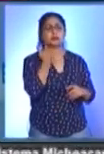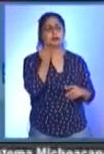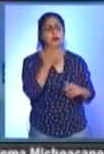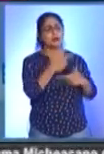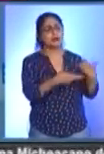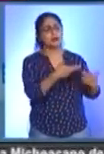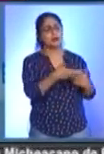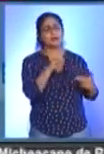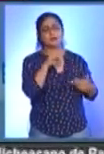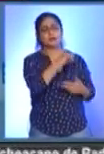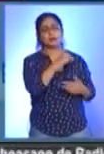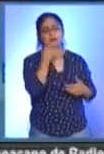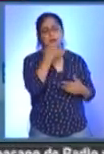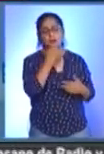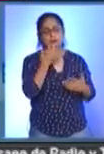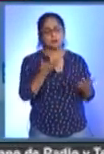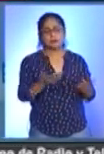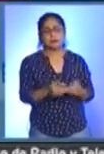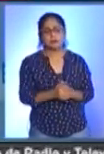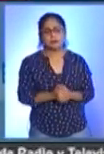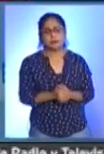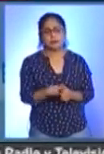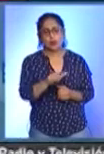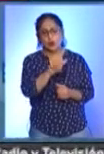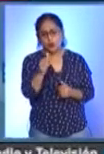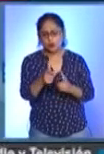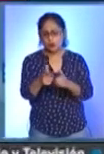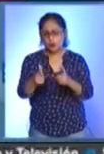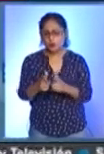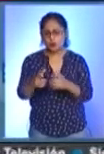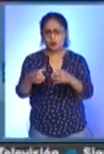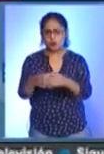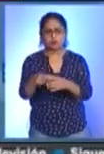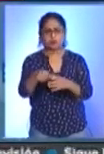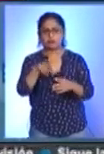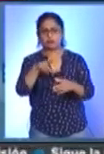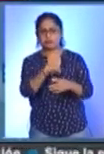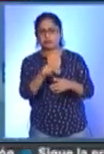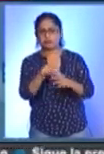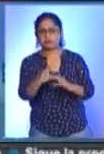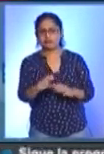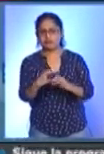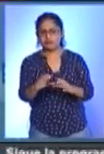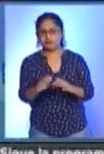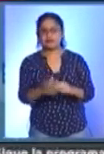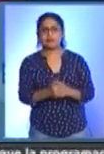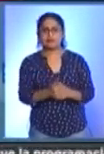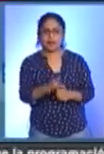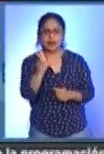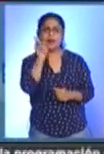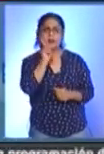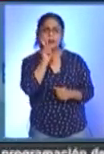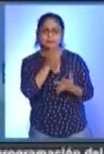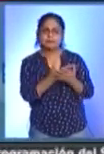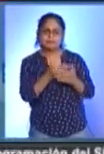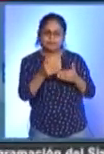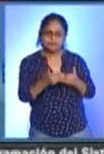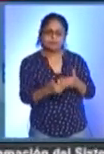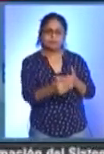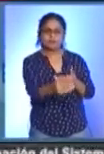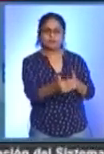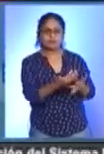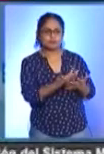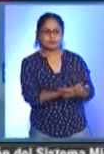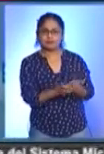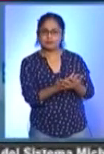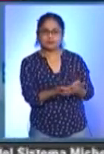el sistema presencial. Otro tanto, mantener a la distancia. Si va a haber una alternativa, solo pedimos que nos den